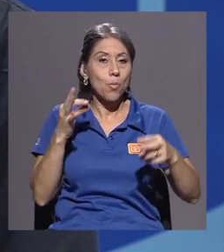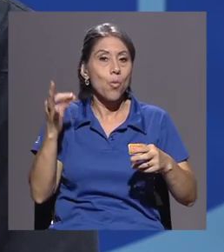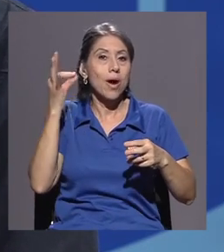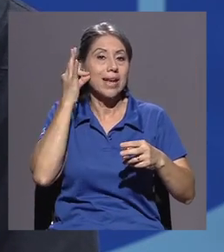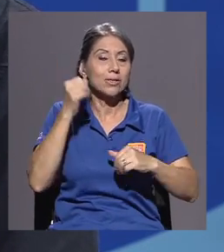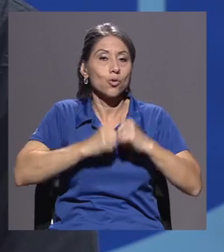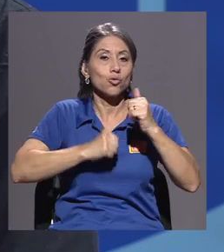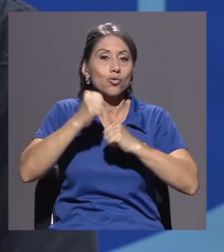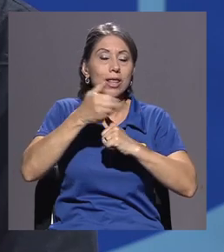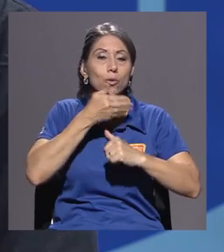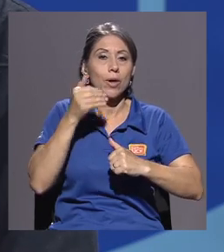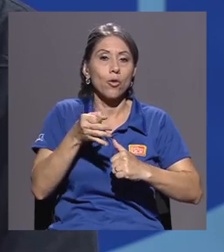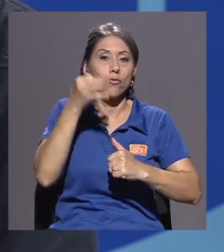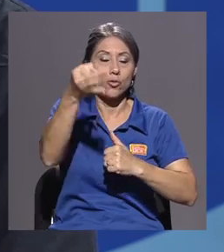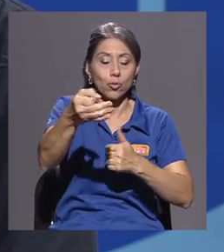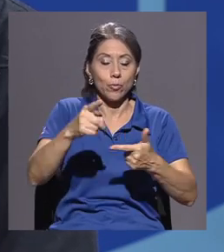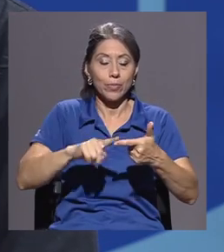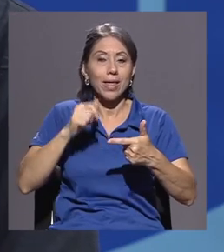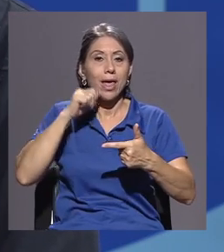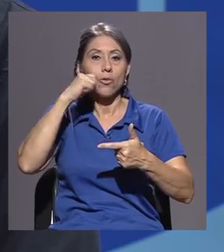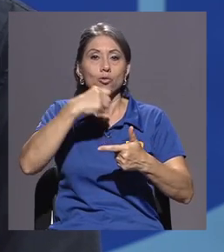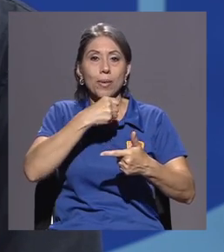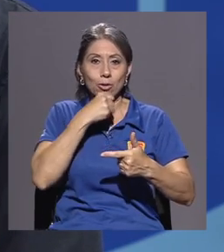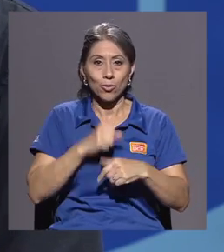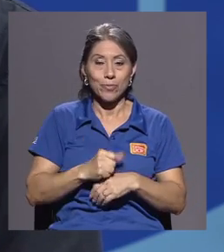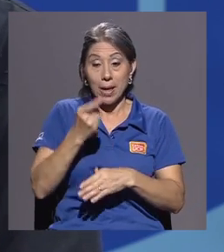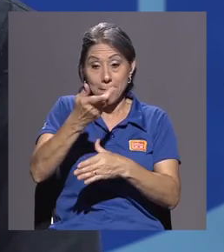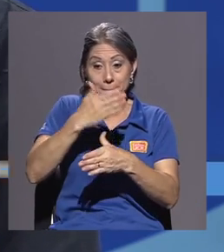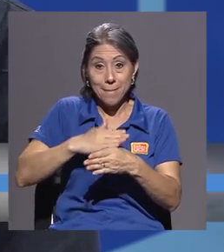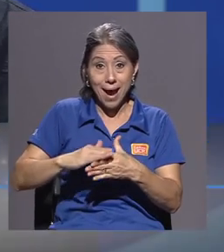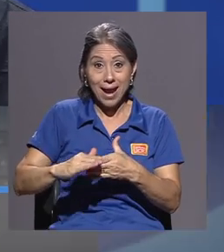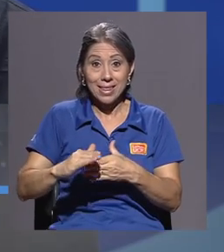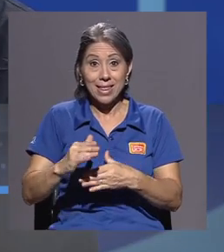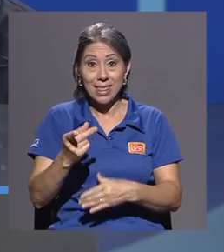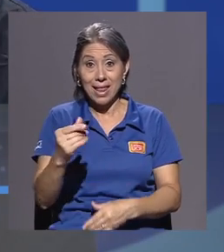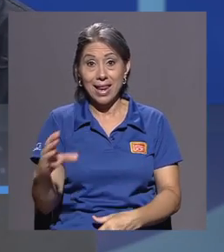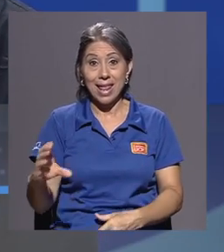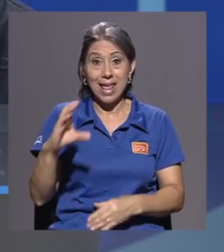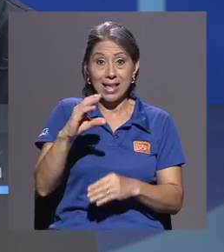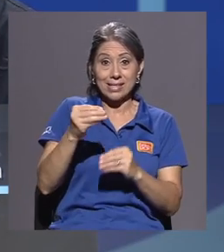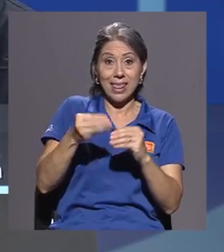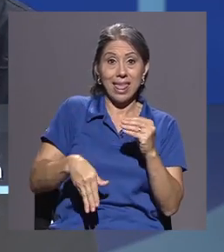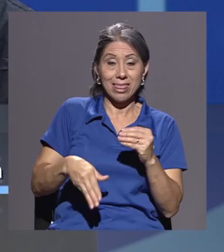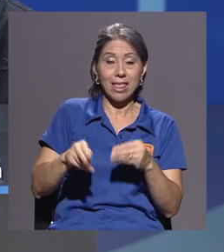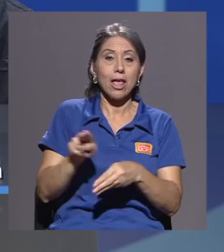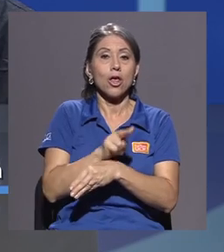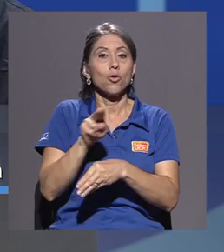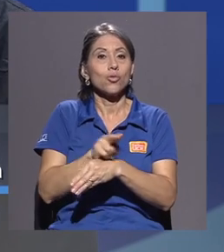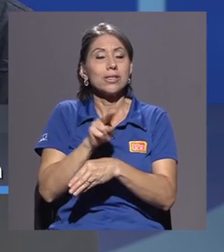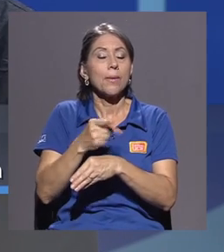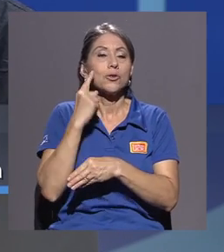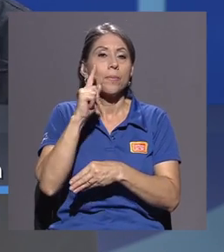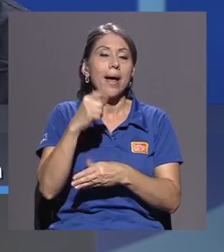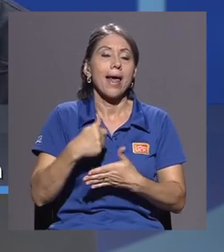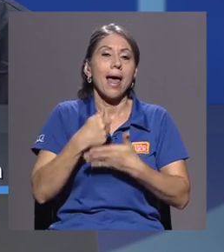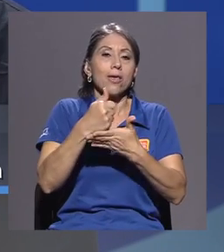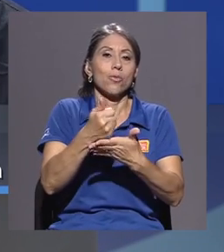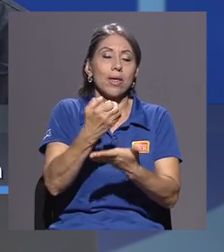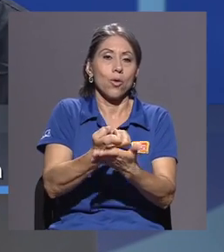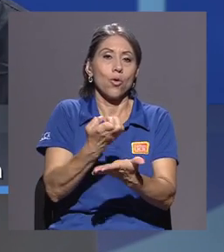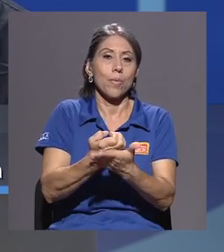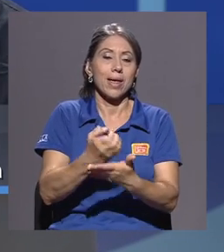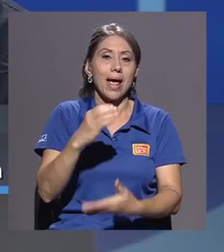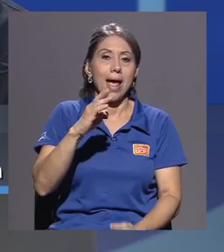Adulto Mayor. Adicionalmente, parte del excedente, que es un monto significativo, lo destinamos a otorgar becas a personas que